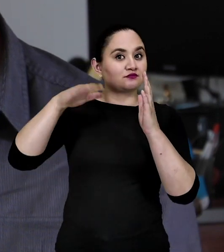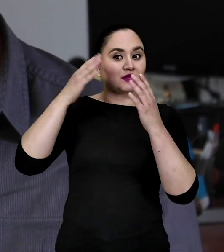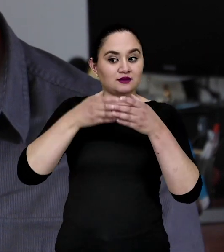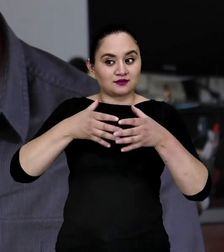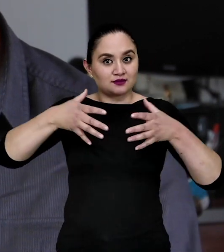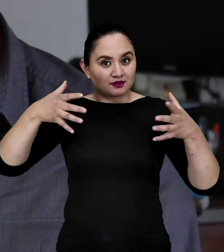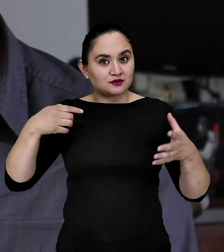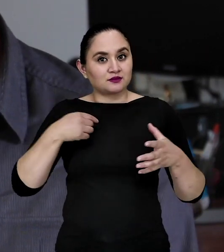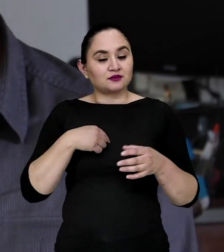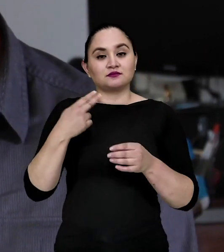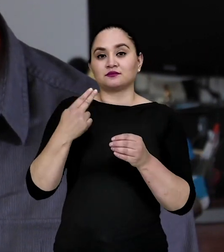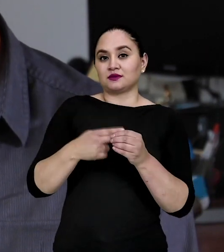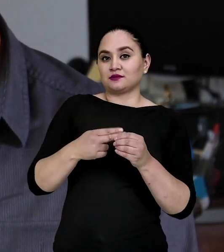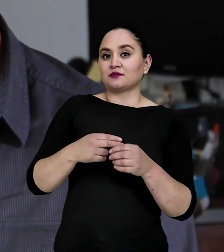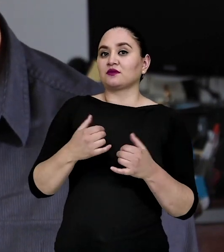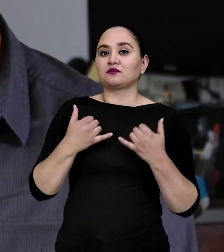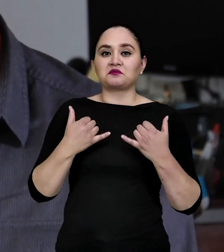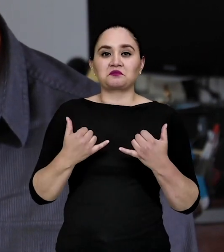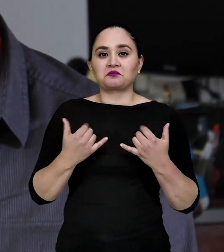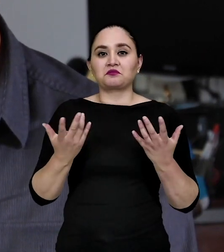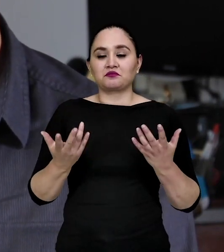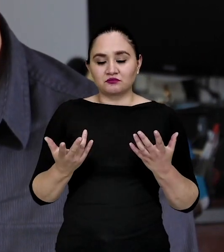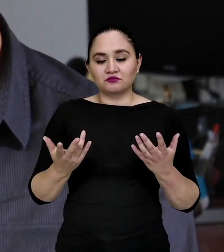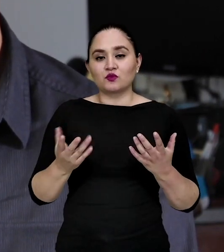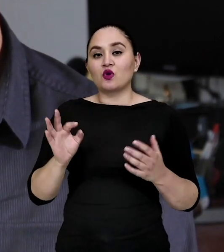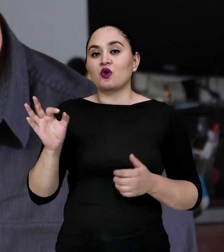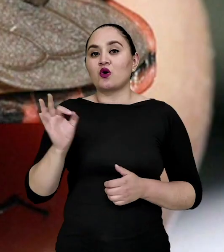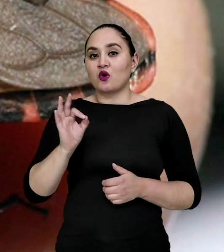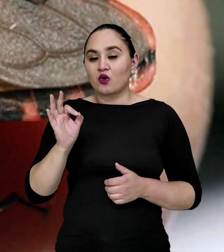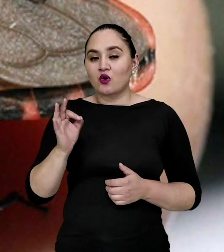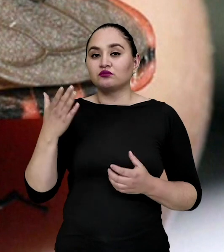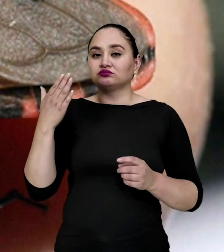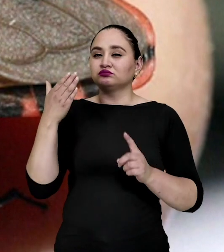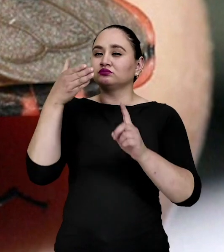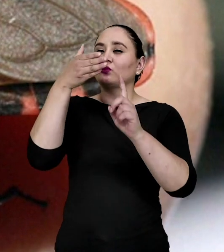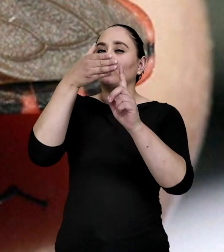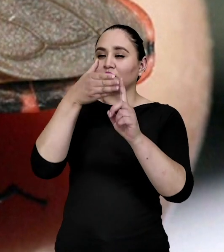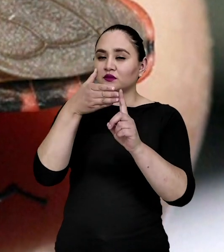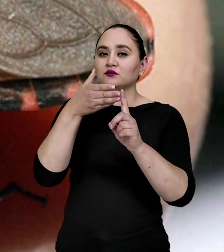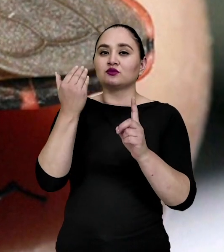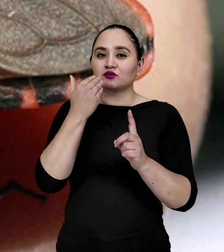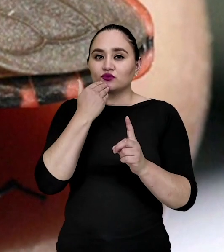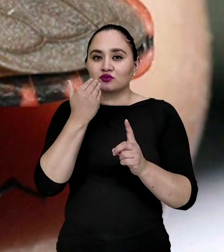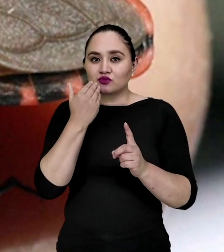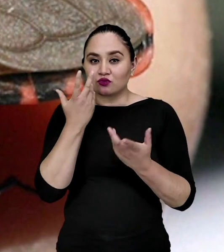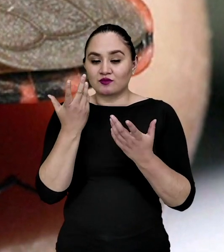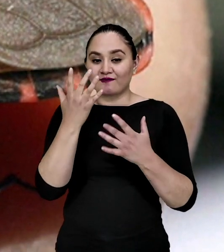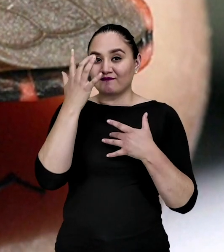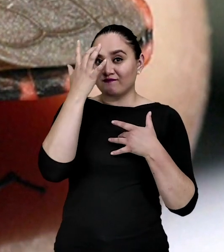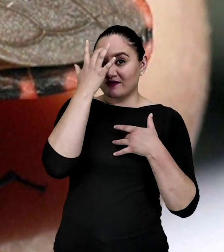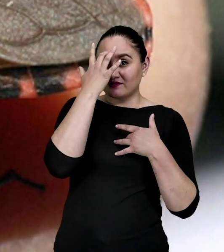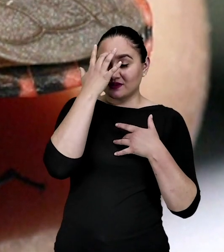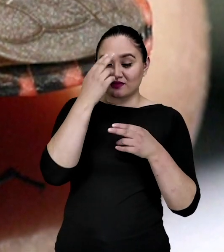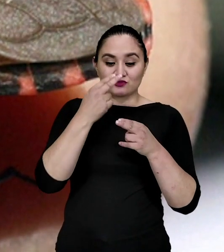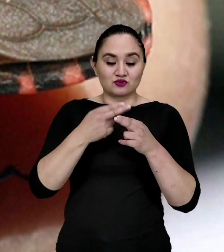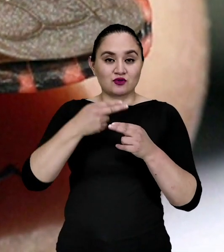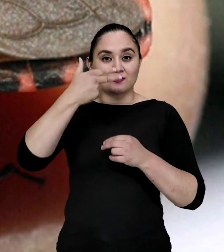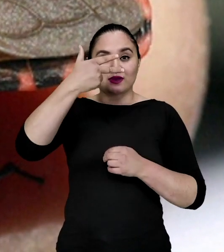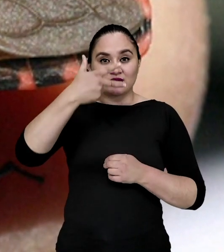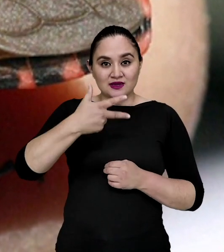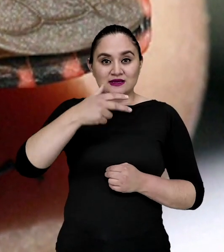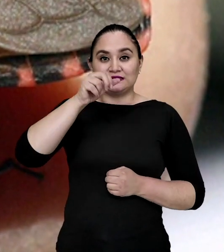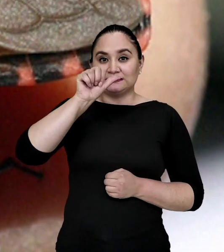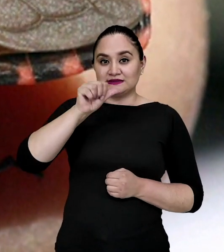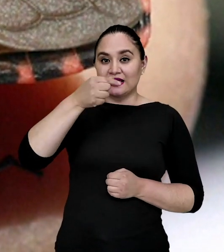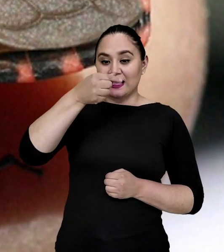El proyecto más grande en el que estoy participando actualmente, o el propósito, digamos, es la eliminación de